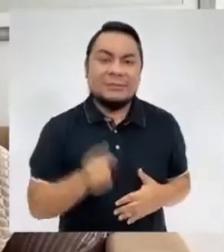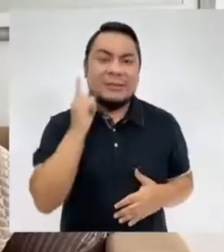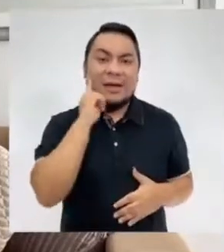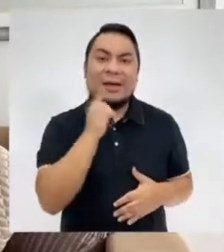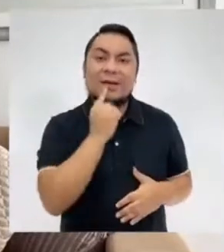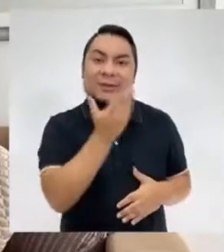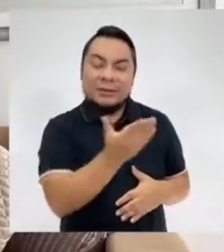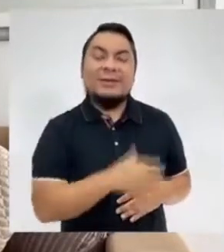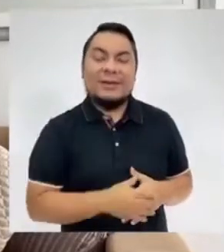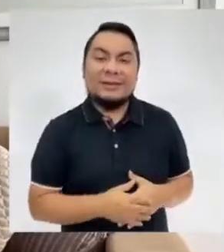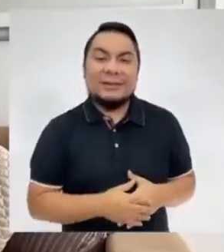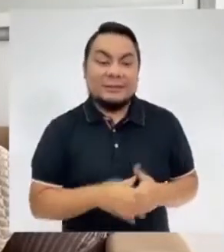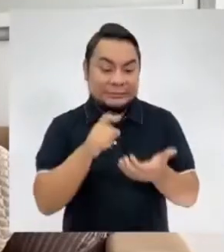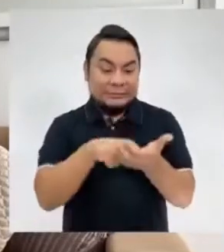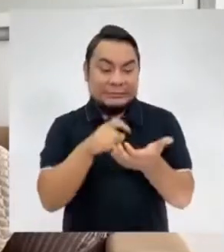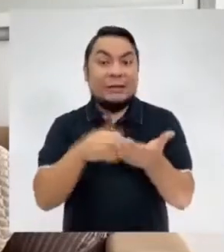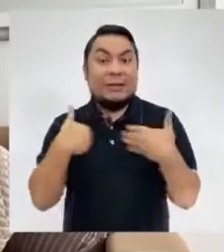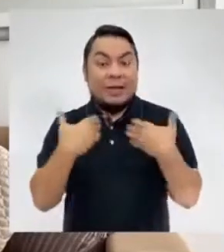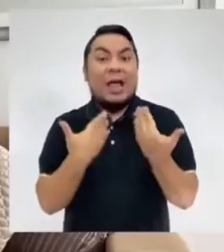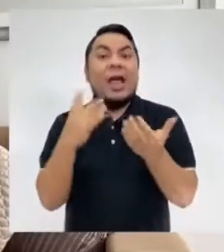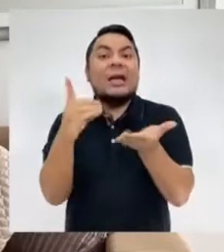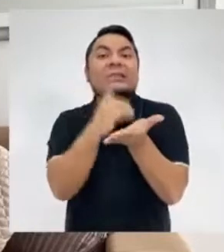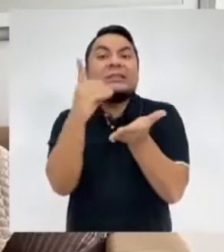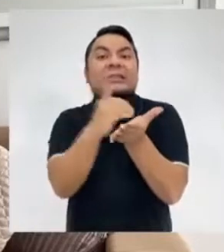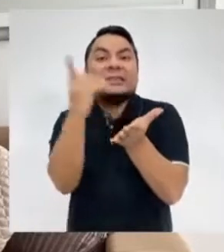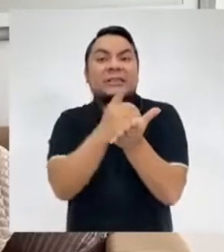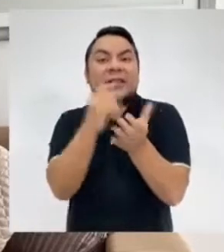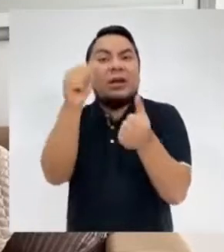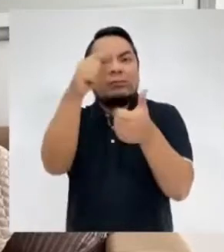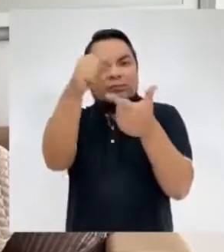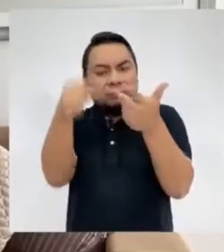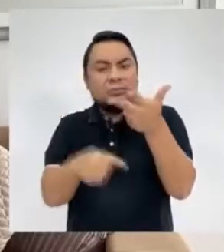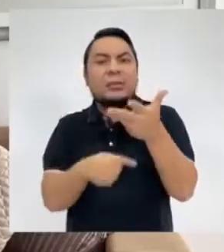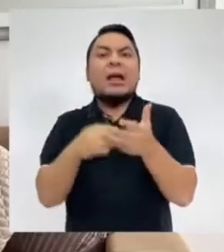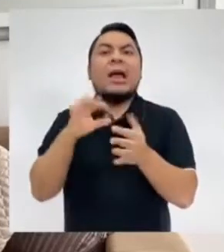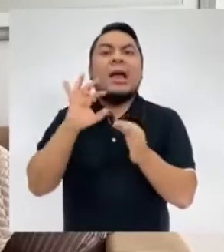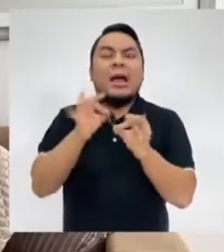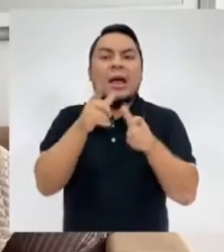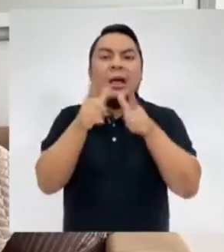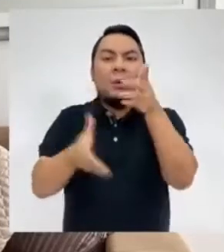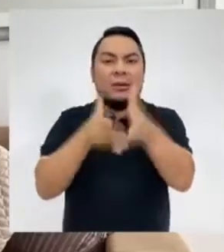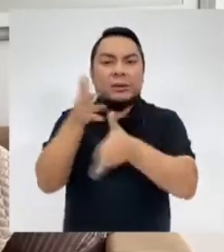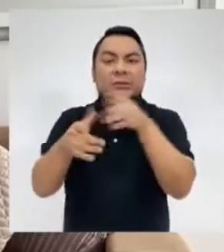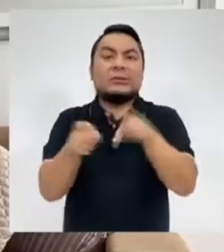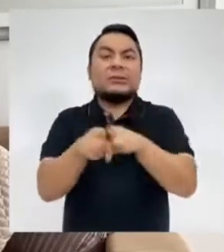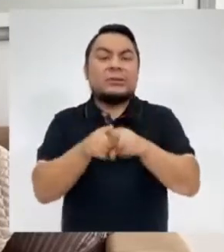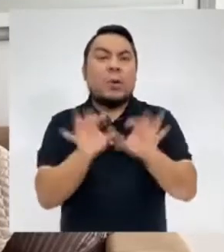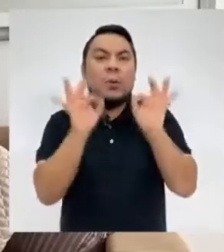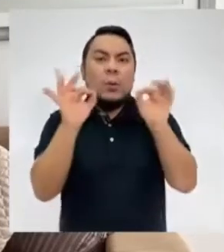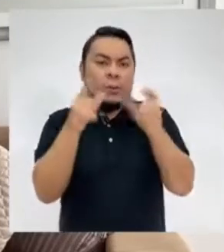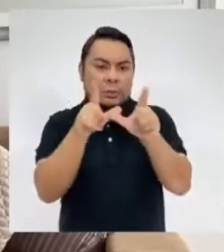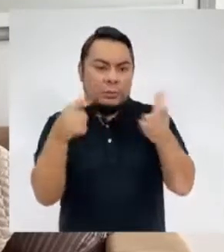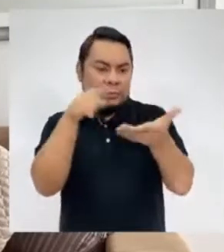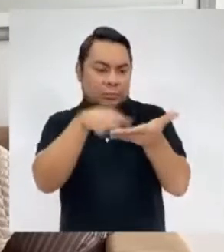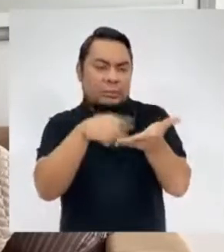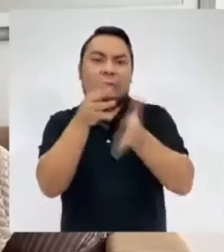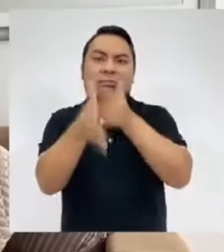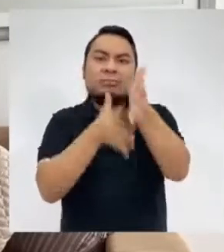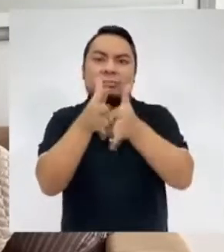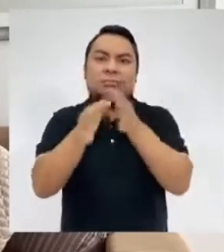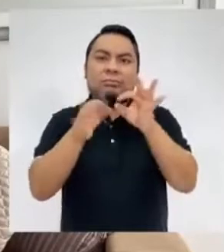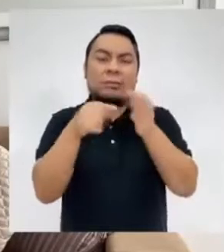discapacidad auditiva cuenta con un diccionario interactivo traductor de lengua de señas en tiempo real